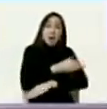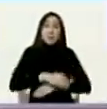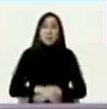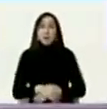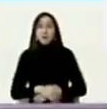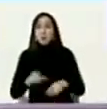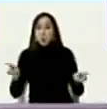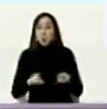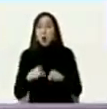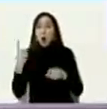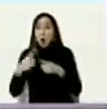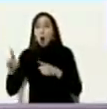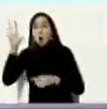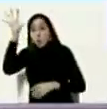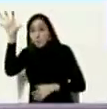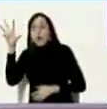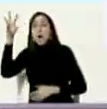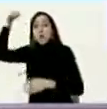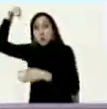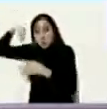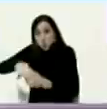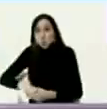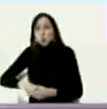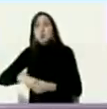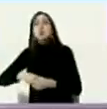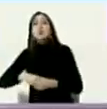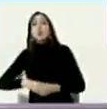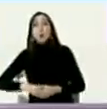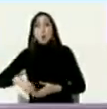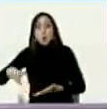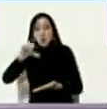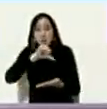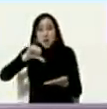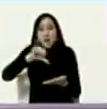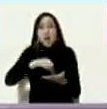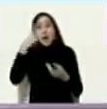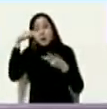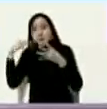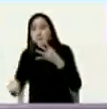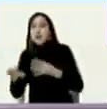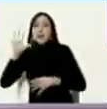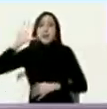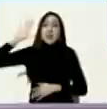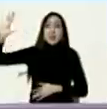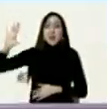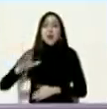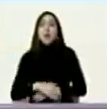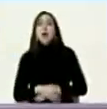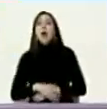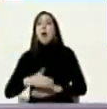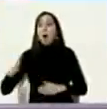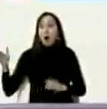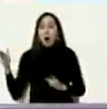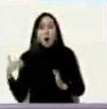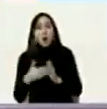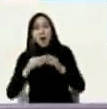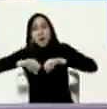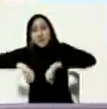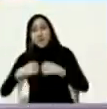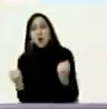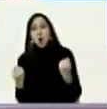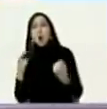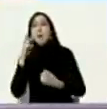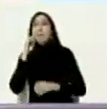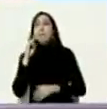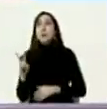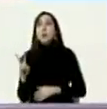Afganistán en su época como invadieron a Irak en su época como invadieron Libia y las destruyeron miren como está Afganistán